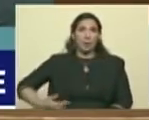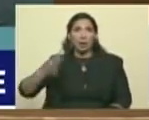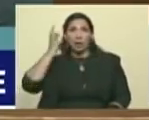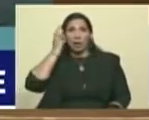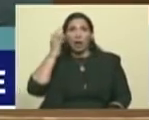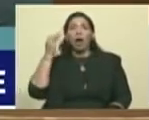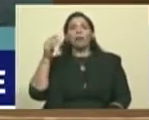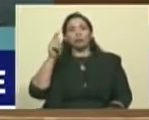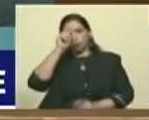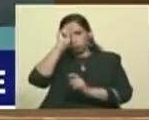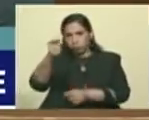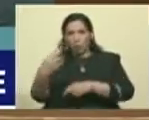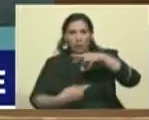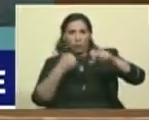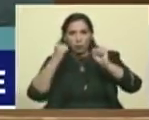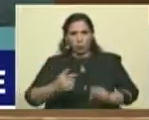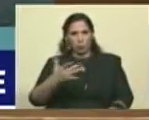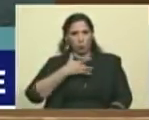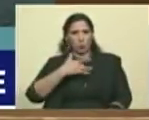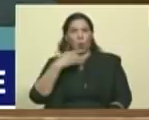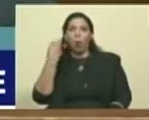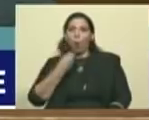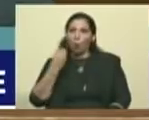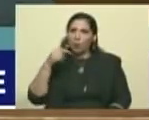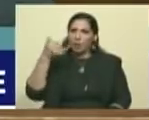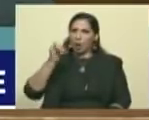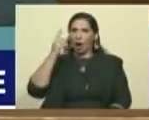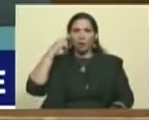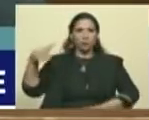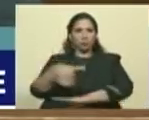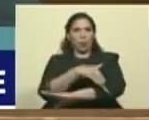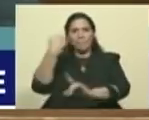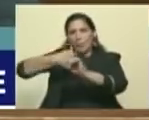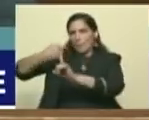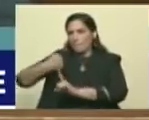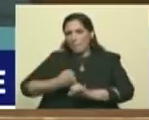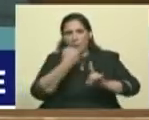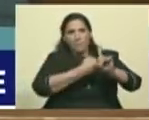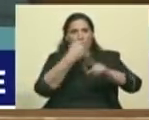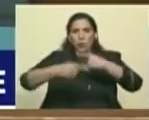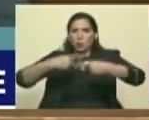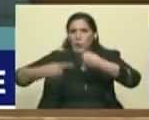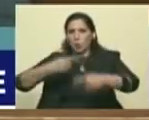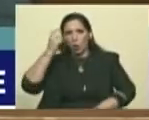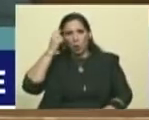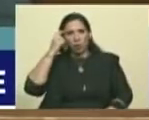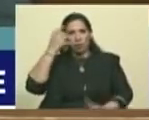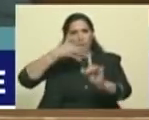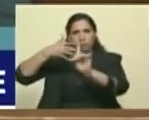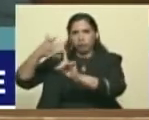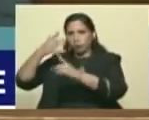revolucionario o una revolucionaria de esos que son jóvenes hoy que andan en la calle luchando todos los días, formándose en revolución.